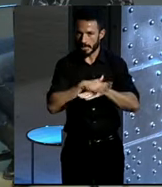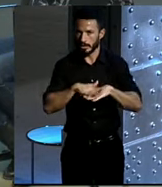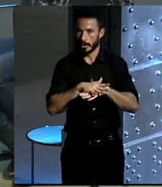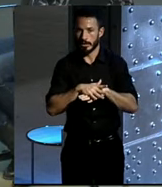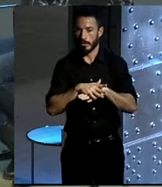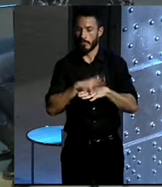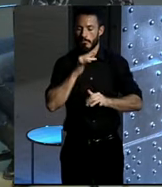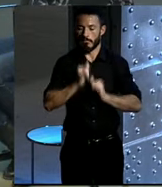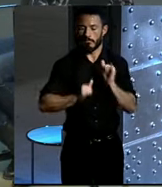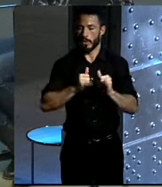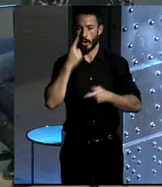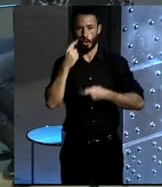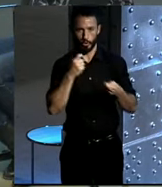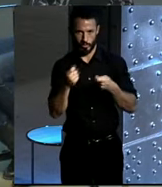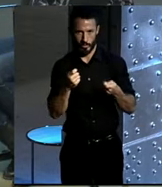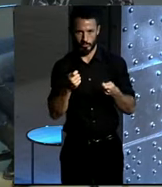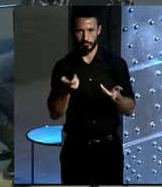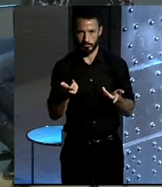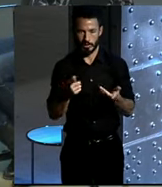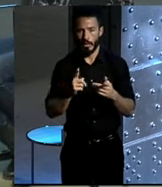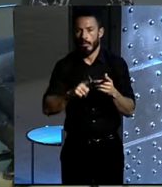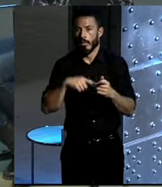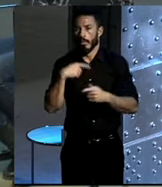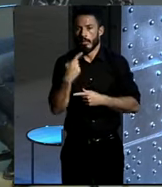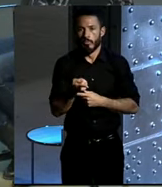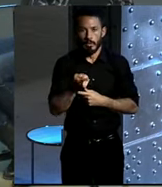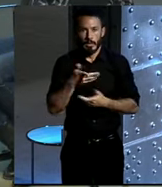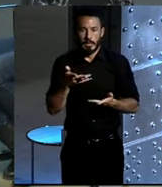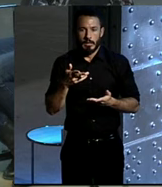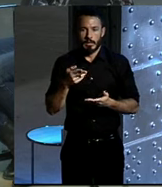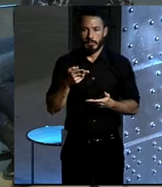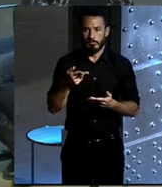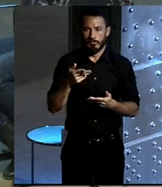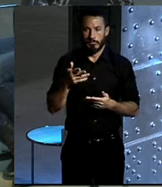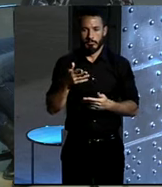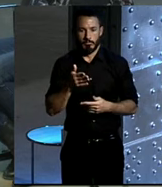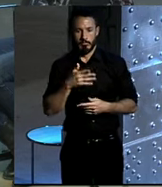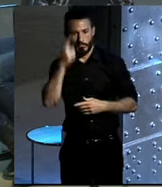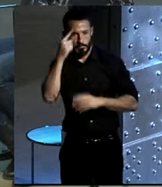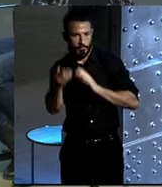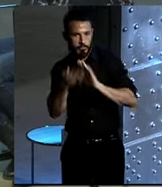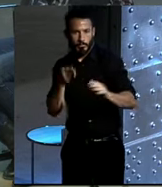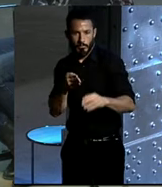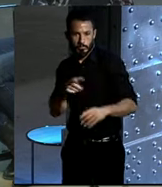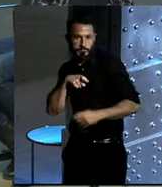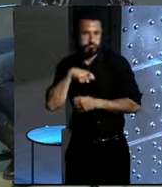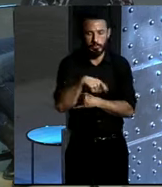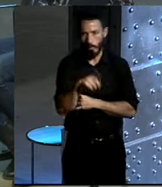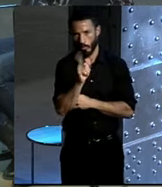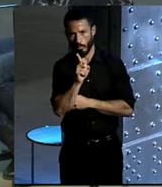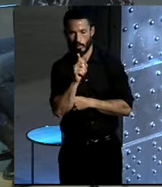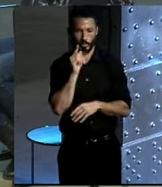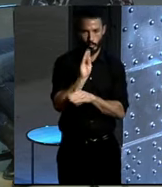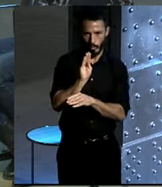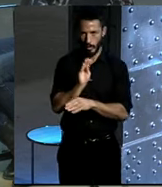equilibrio y tal, y luego ya está en un poco no ser temerario, y es verdad que ese es un tema interesante, porque por ejemplo que yo